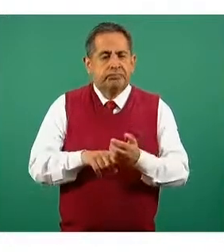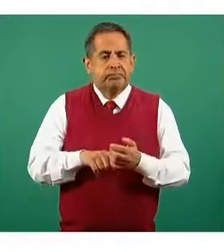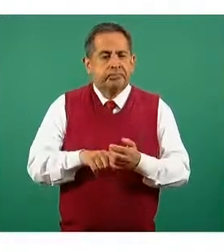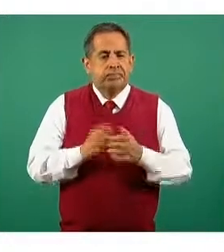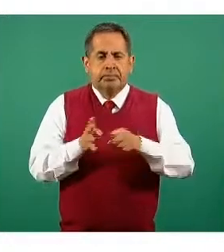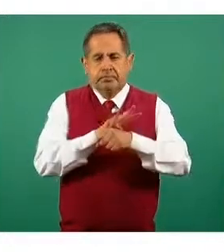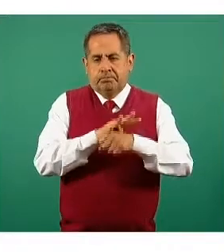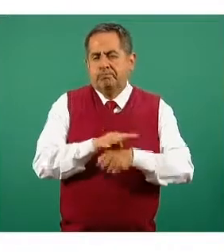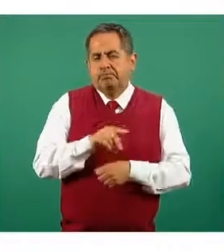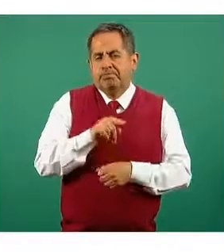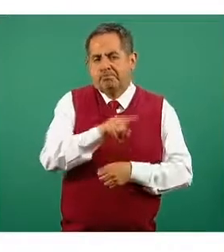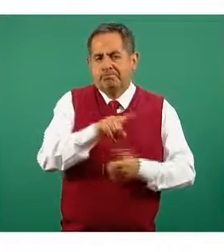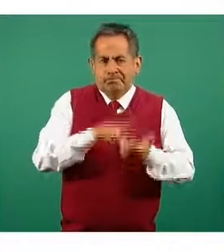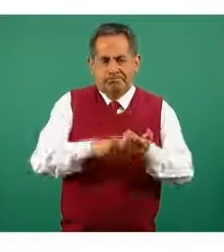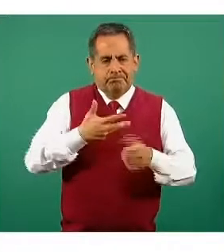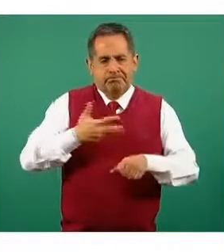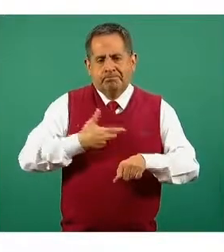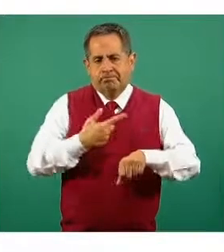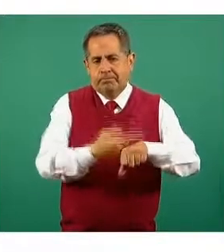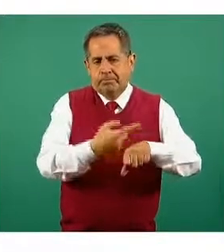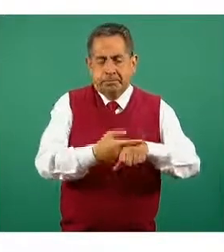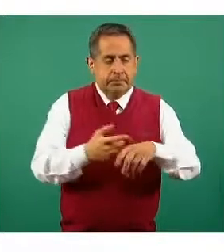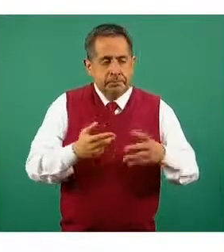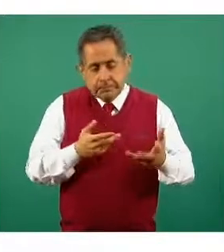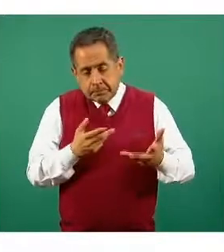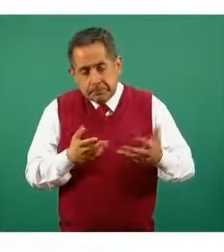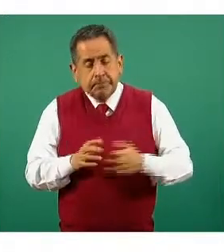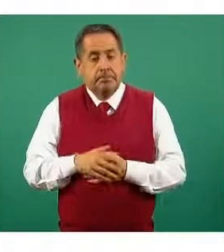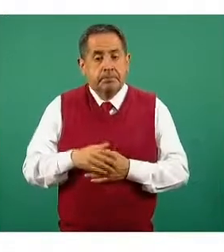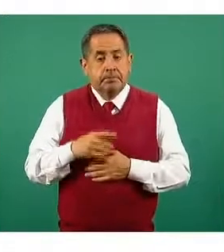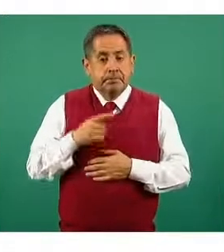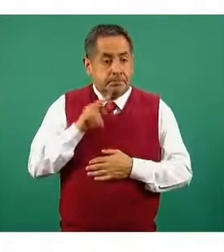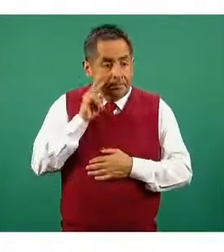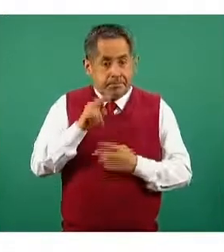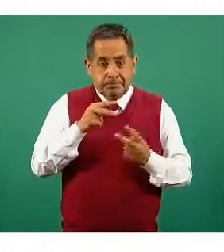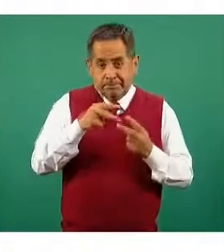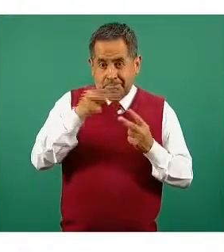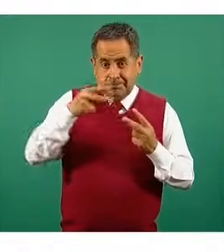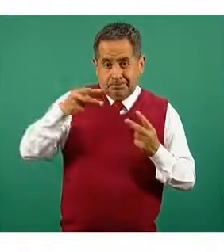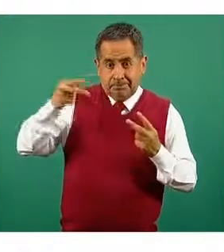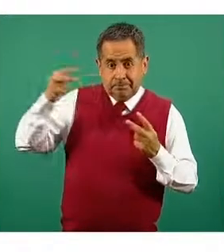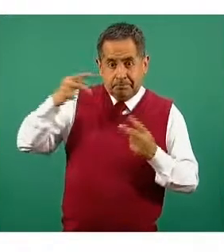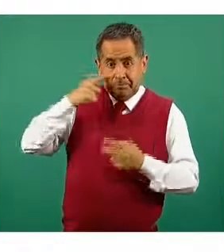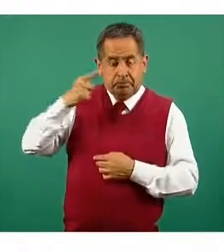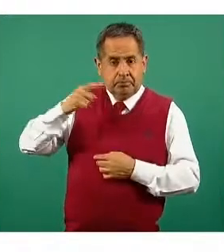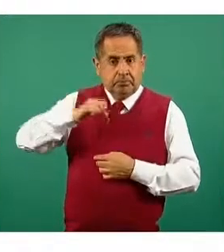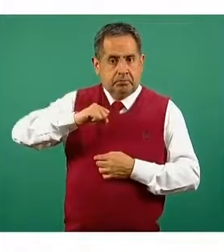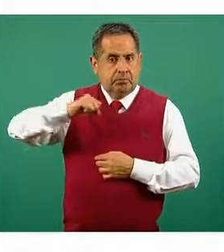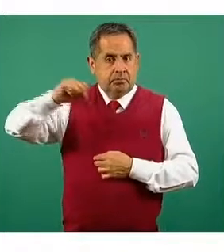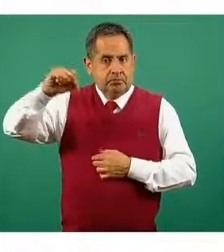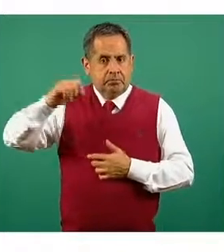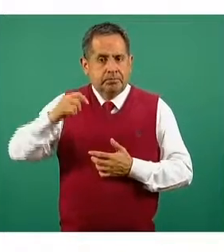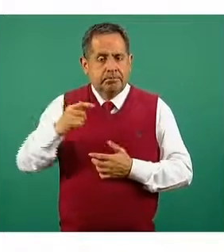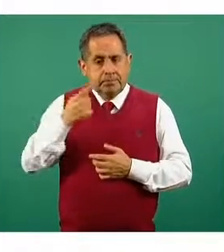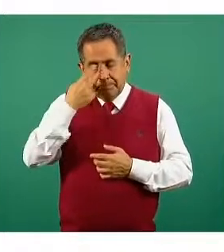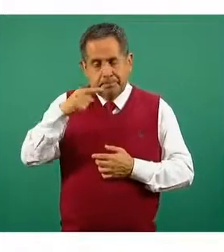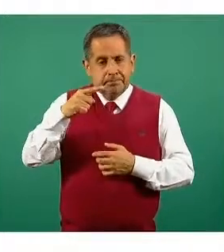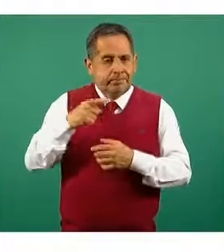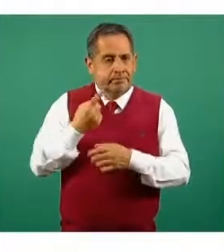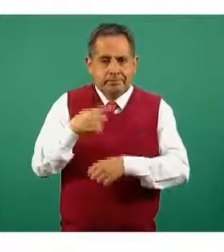y podemos ver a través de la línea el comportamiento que precisamente hemos tenido semana con semana